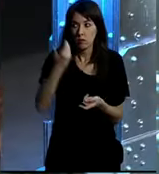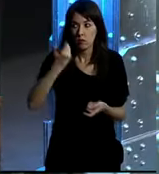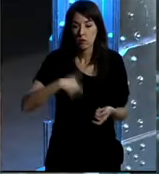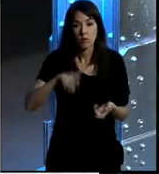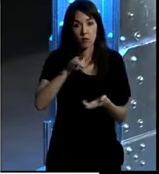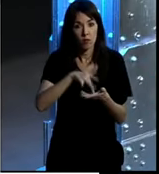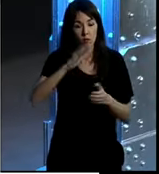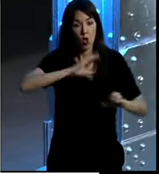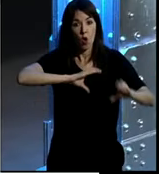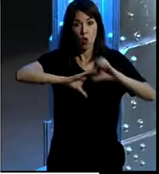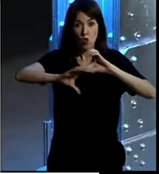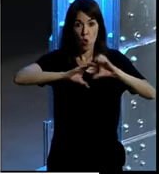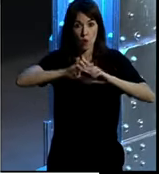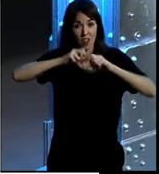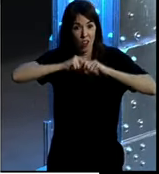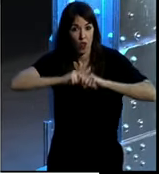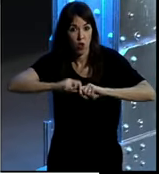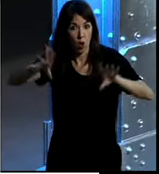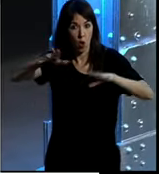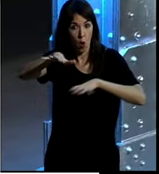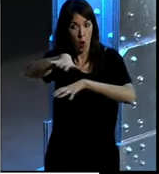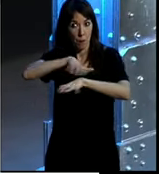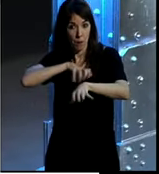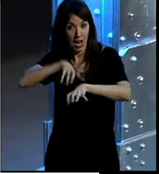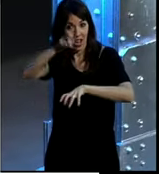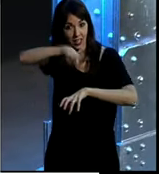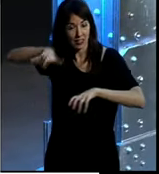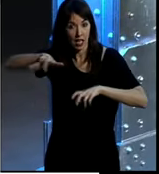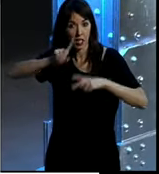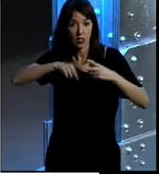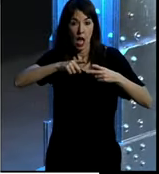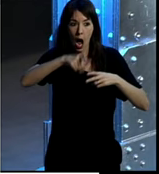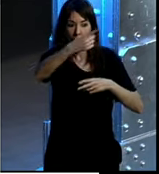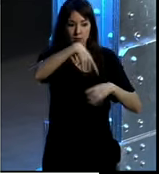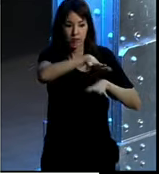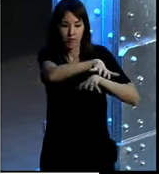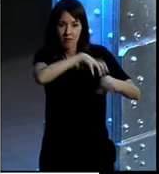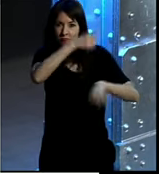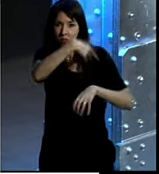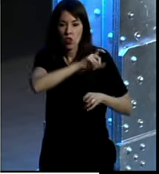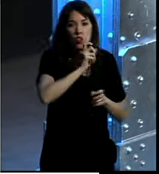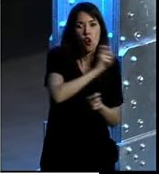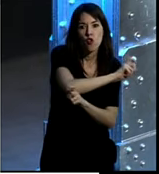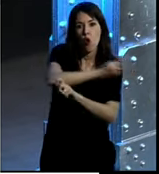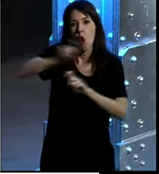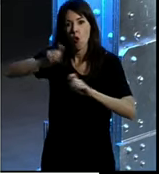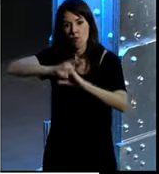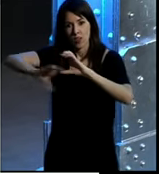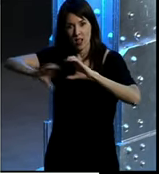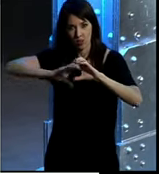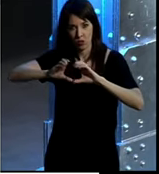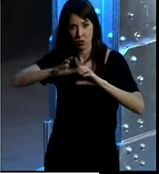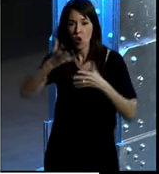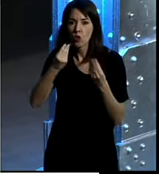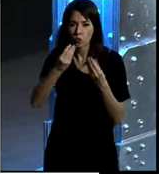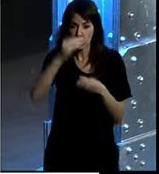pasado de la comunicación de masas a la masa de comunicadores. Ya somos muchos, y aquí me estoy refiriendo tanto